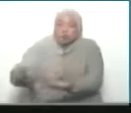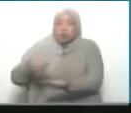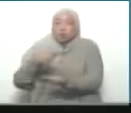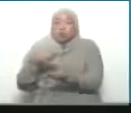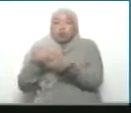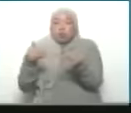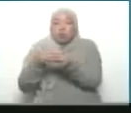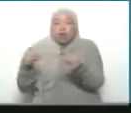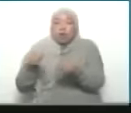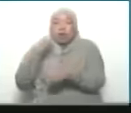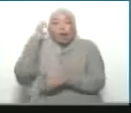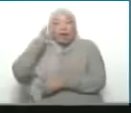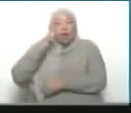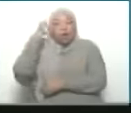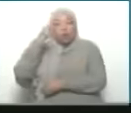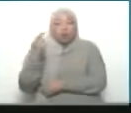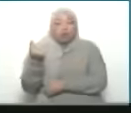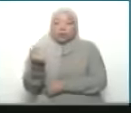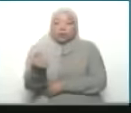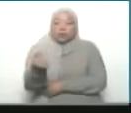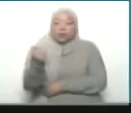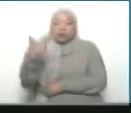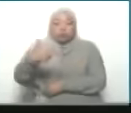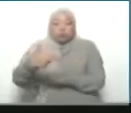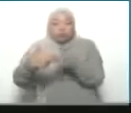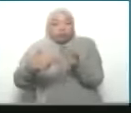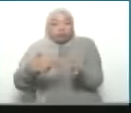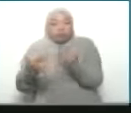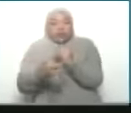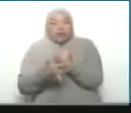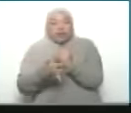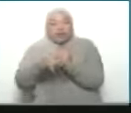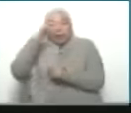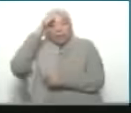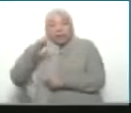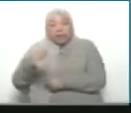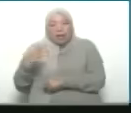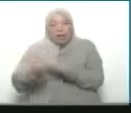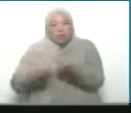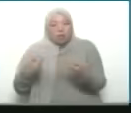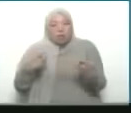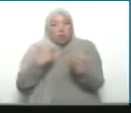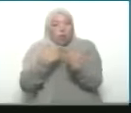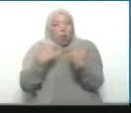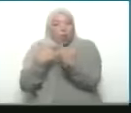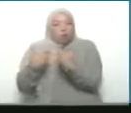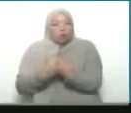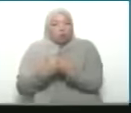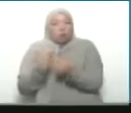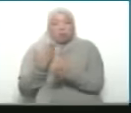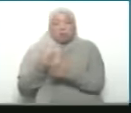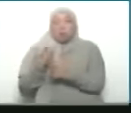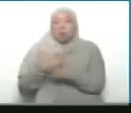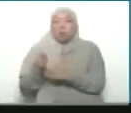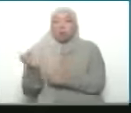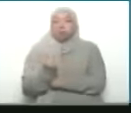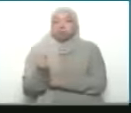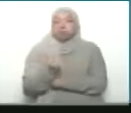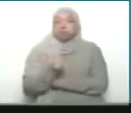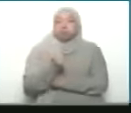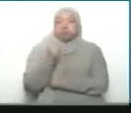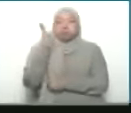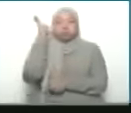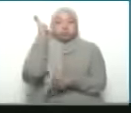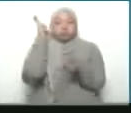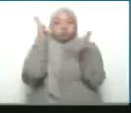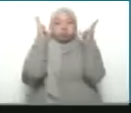de dólares y de euros en armas, en técnica militar, se hacen la vista gorda, se tapan los oídos,